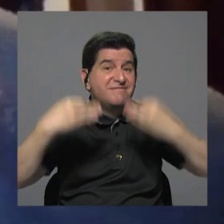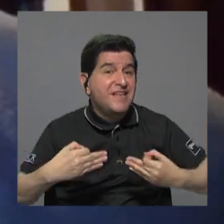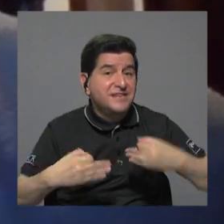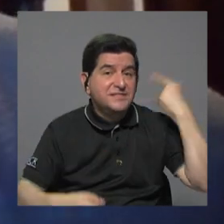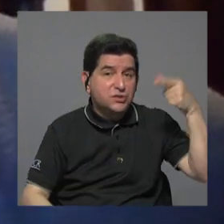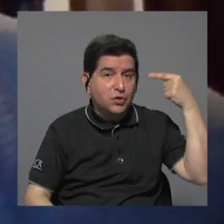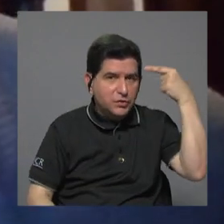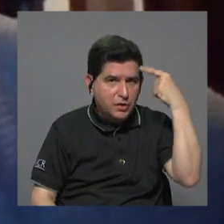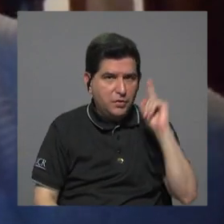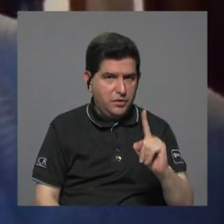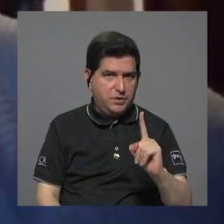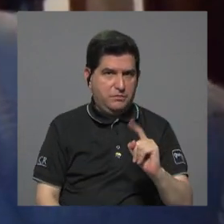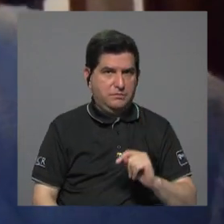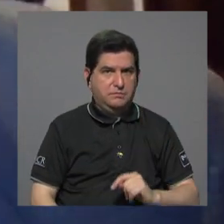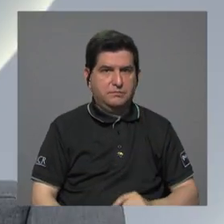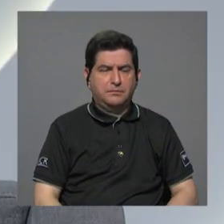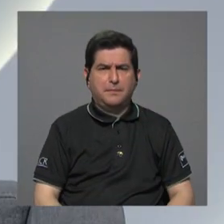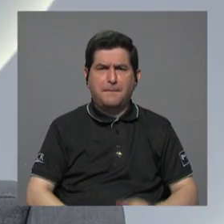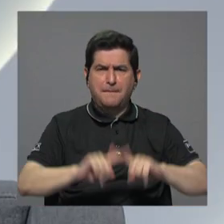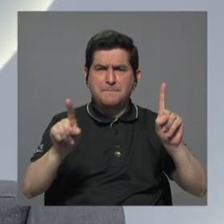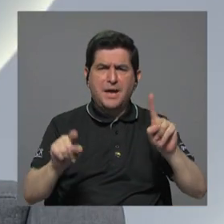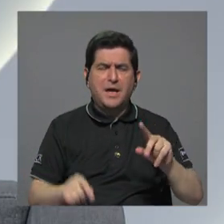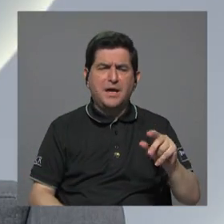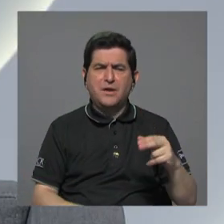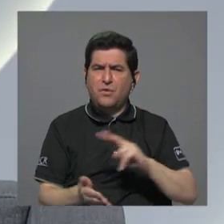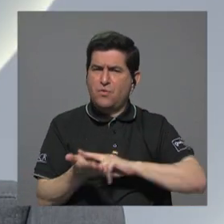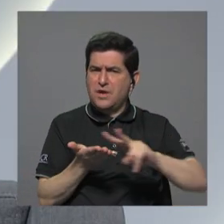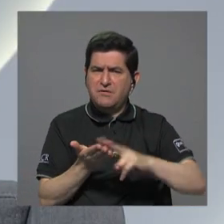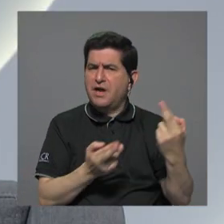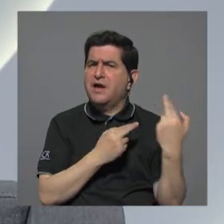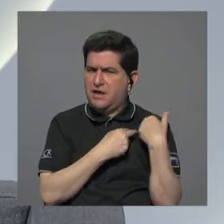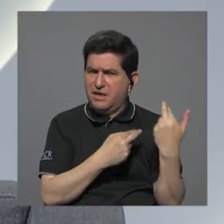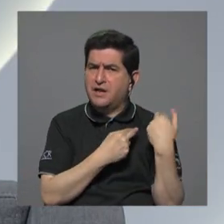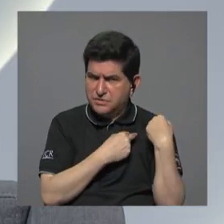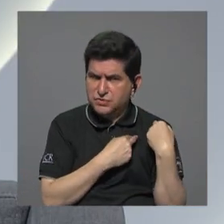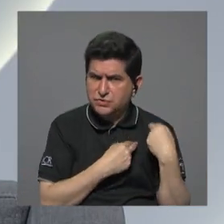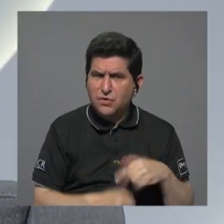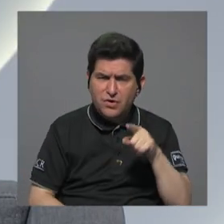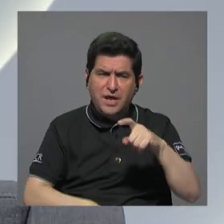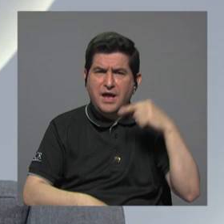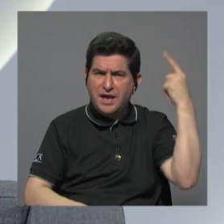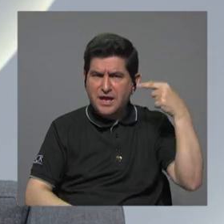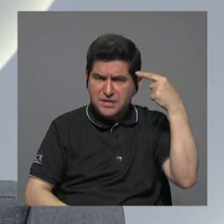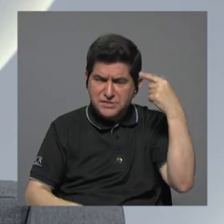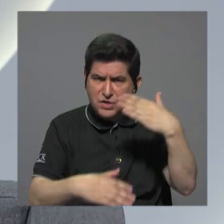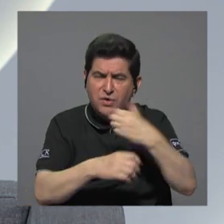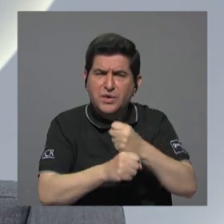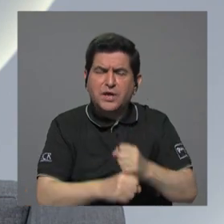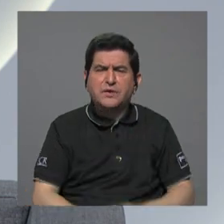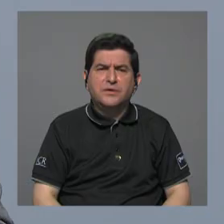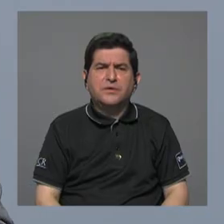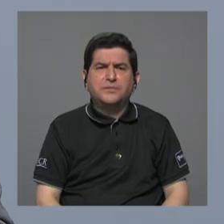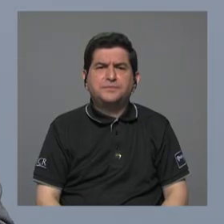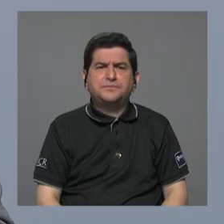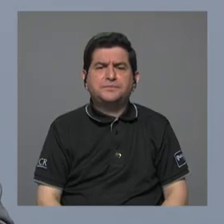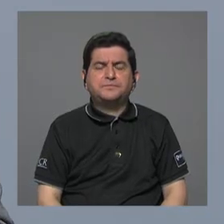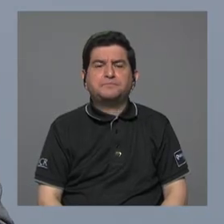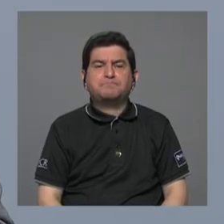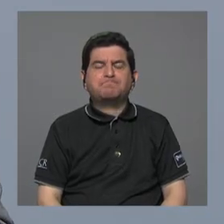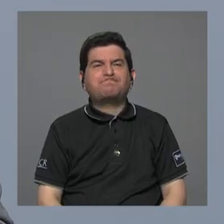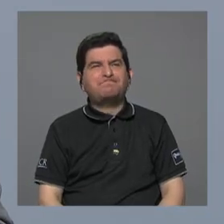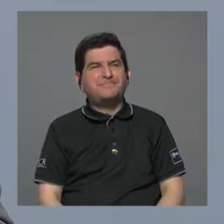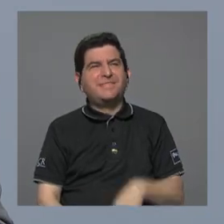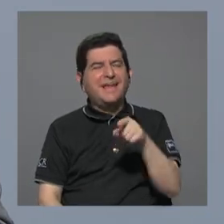gubernamental pero no fue responsable de la lideración al haber hecho en ese gobierno bueno a ver es